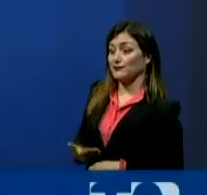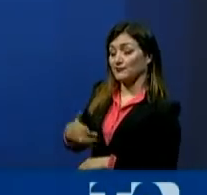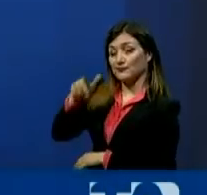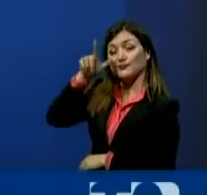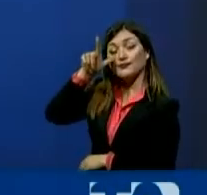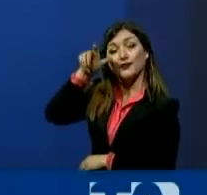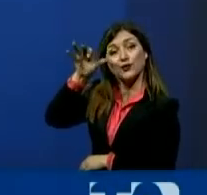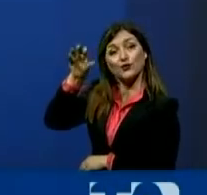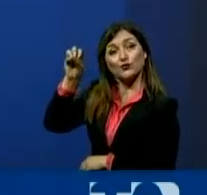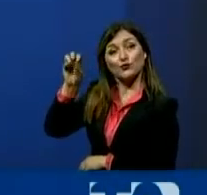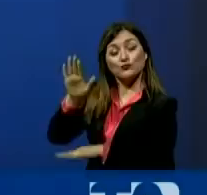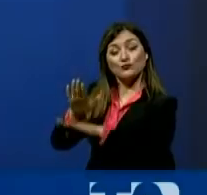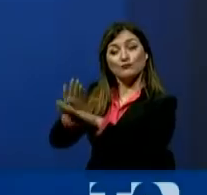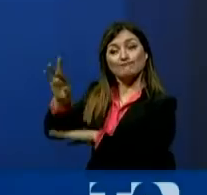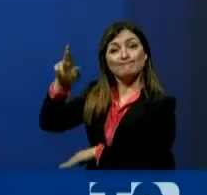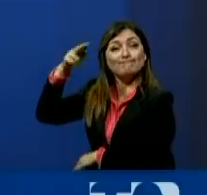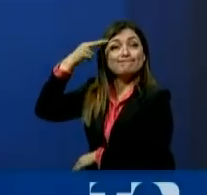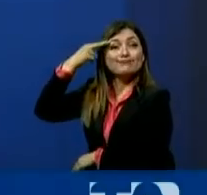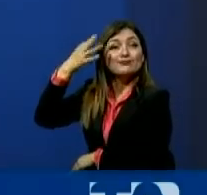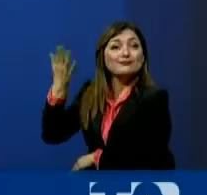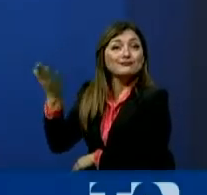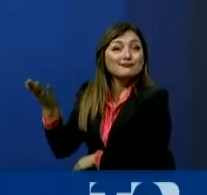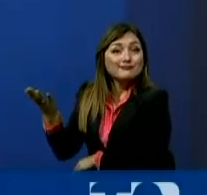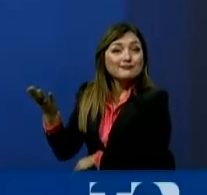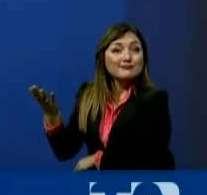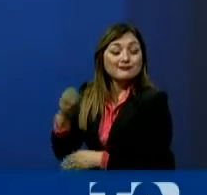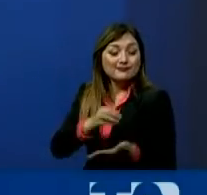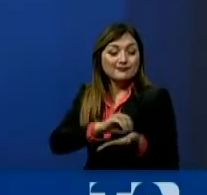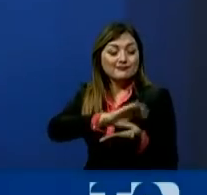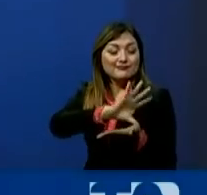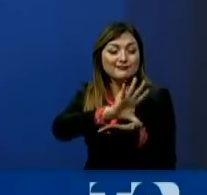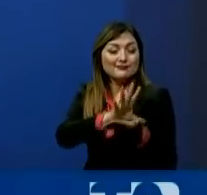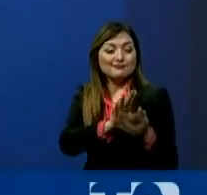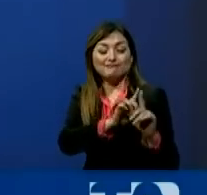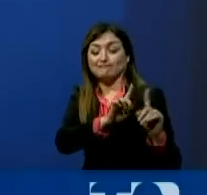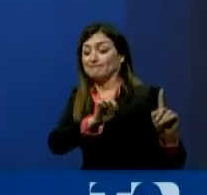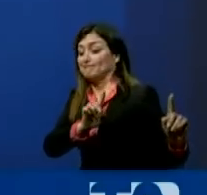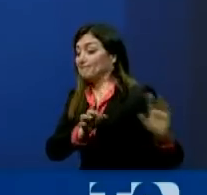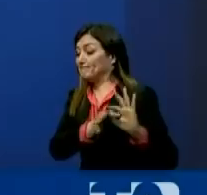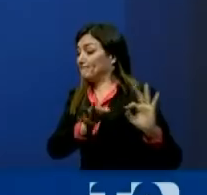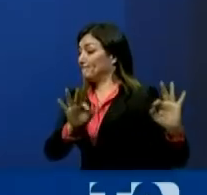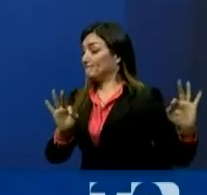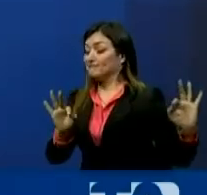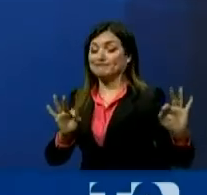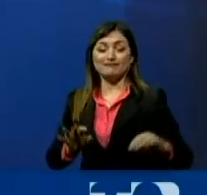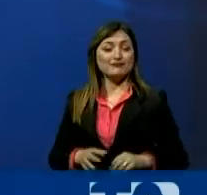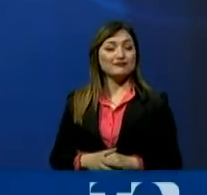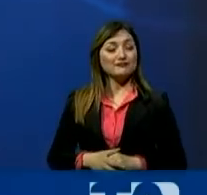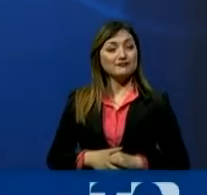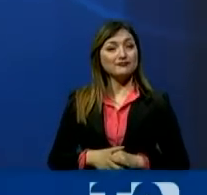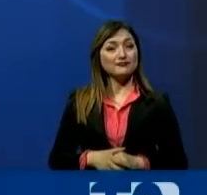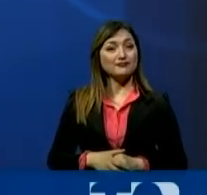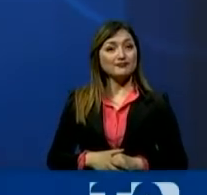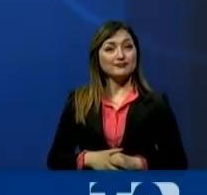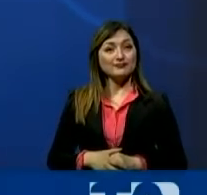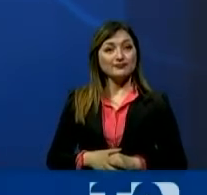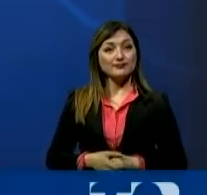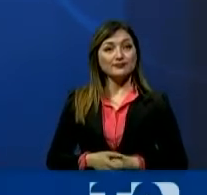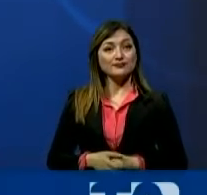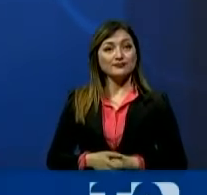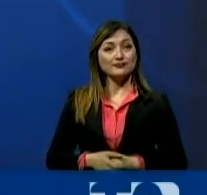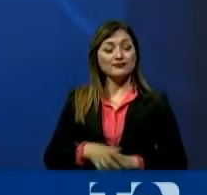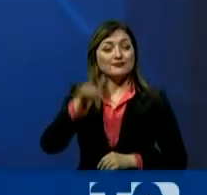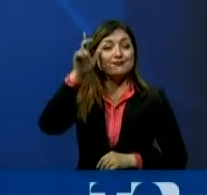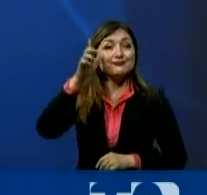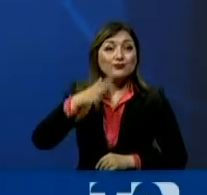República, pues, tendrá sus razones por lo que pone distancia con la Asamblea Nacional, pero yo creo que más bien